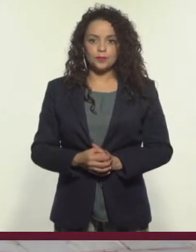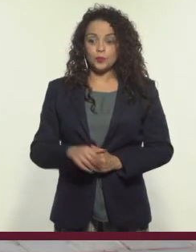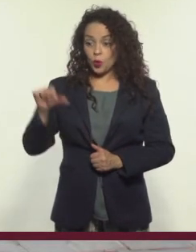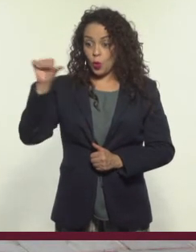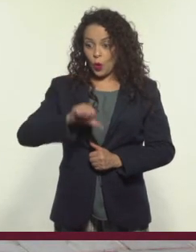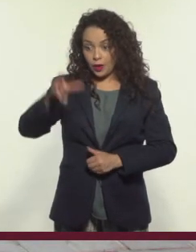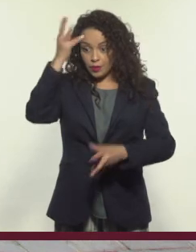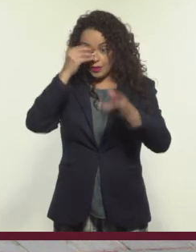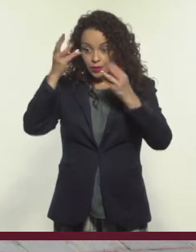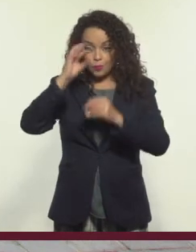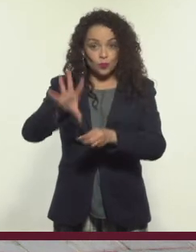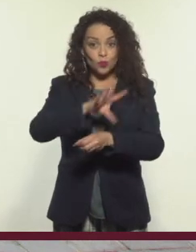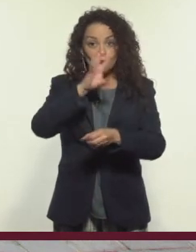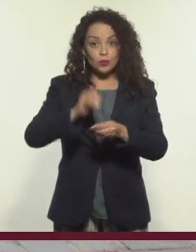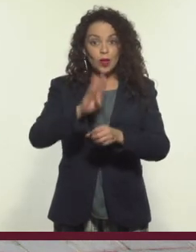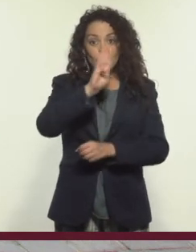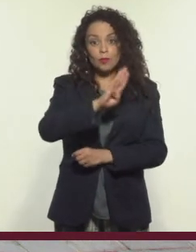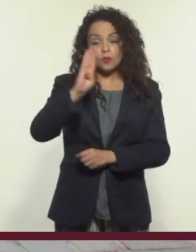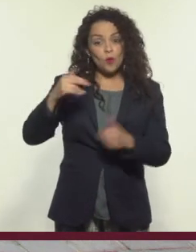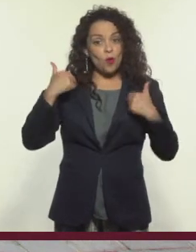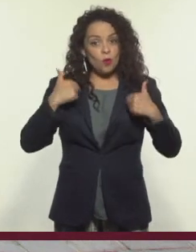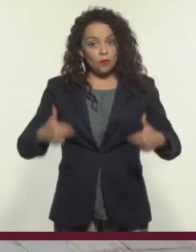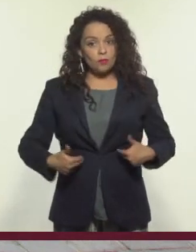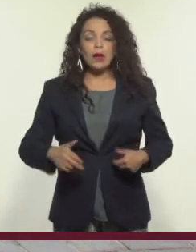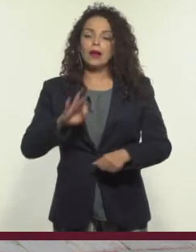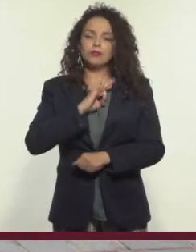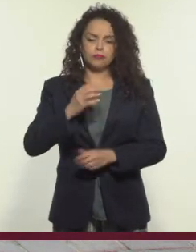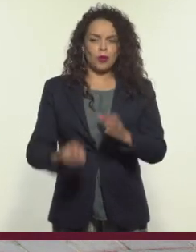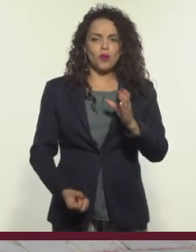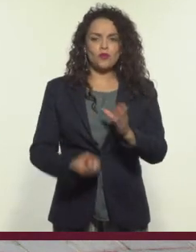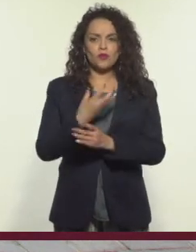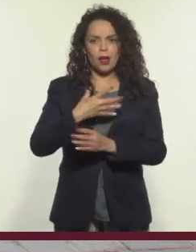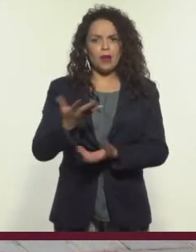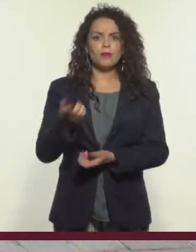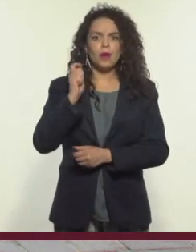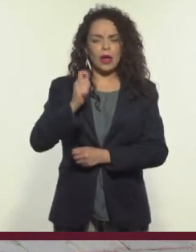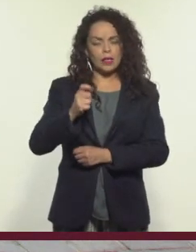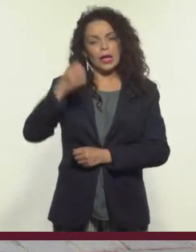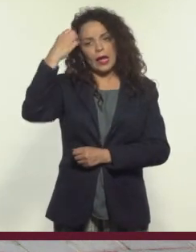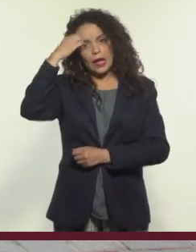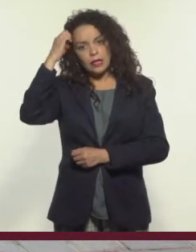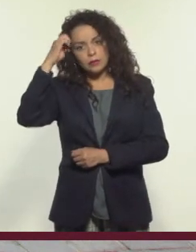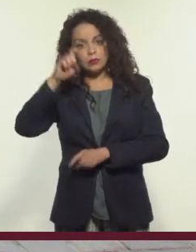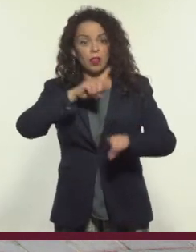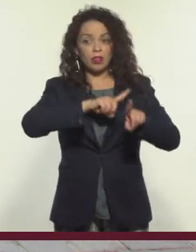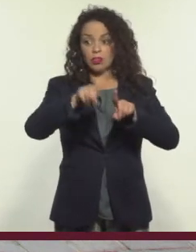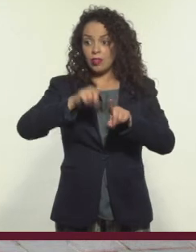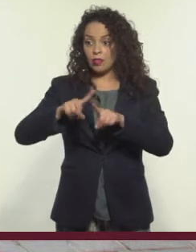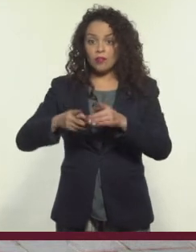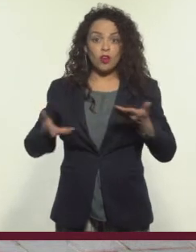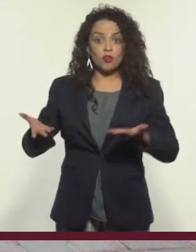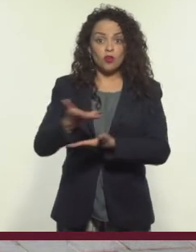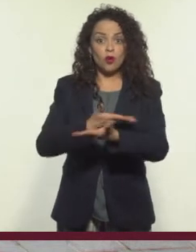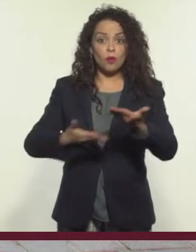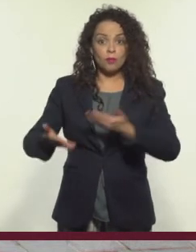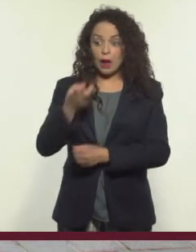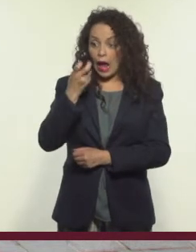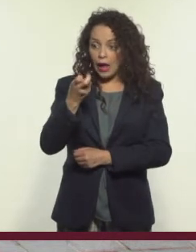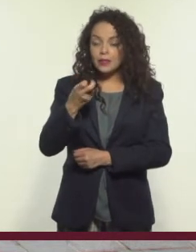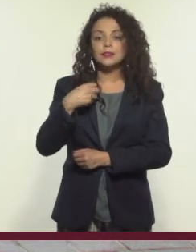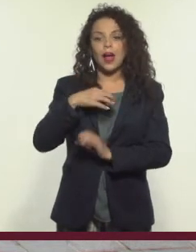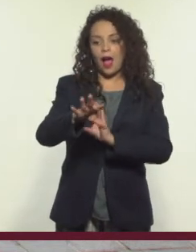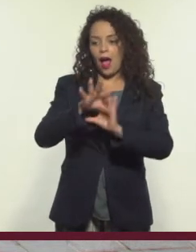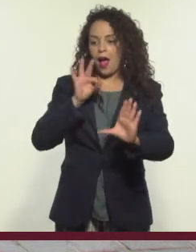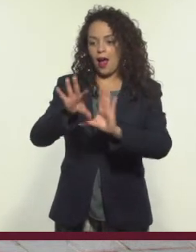Con todo lo aprendido en la biblioteca humana, podemos generar nuevo conocimiento a partir de las experiencias tan diversas que nos comparten los